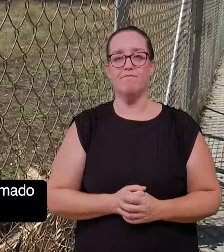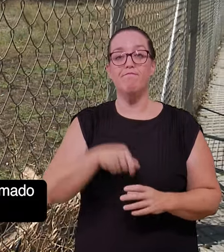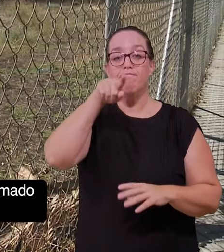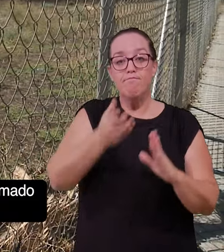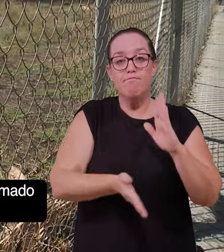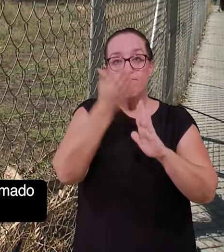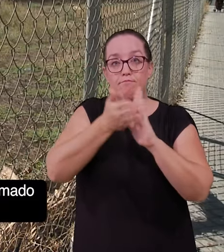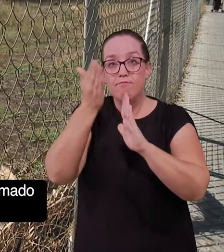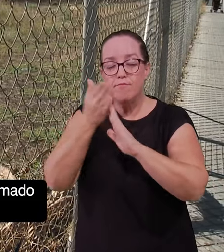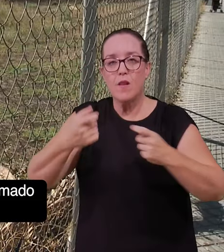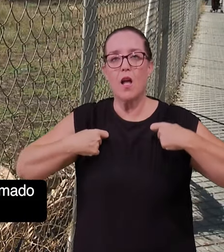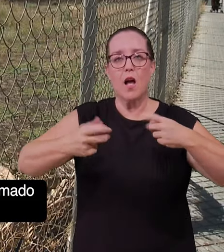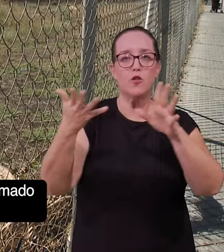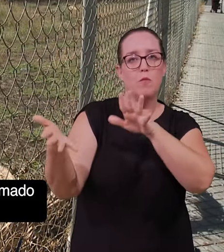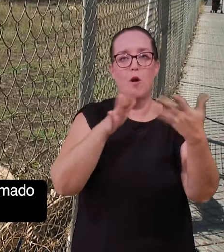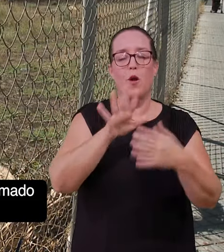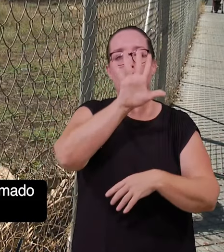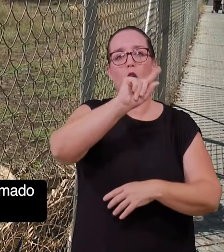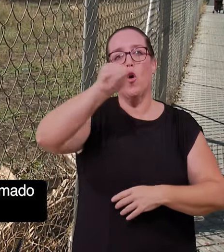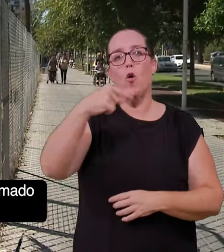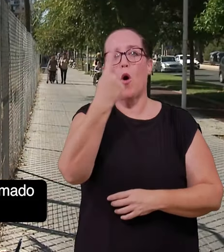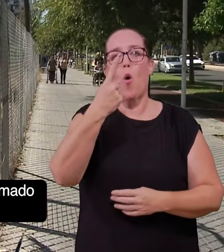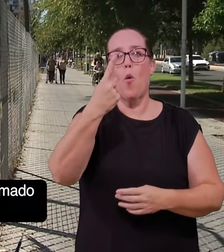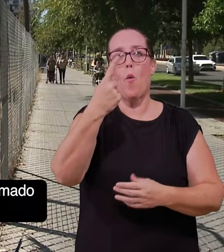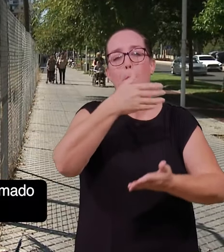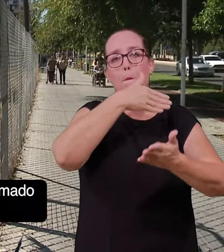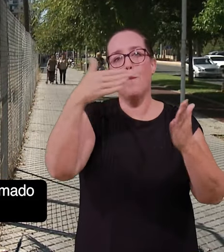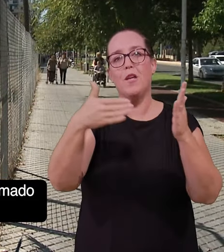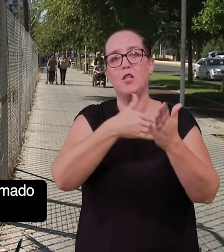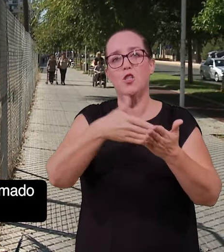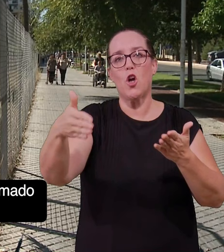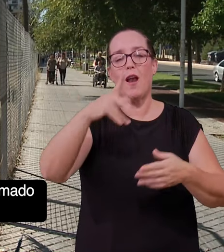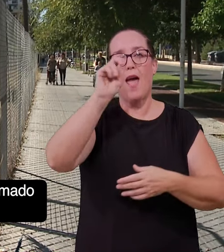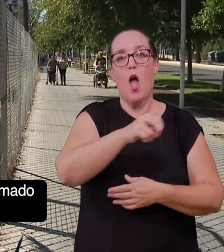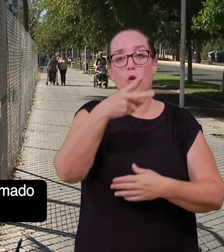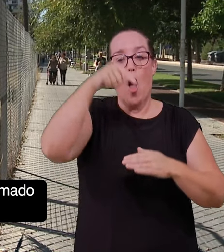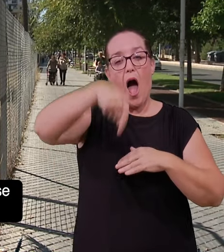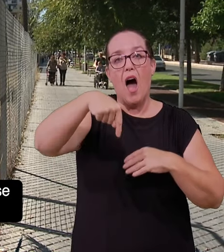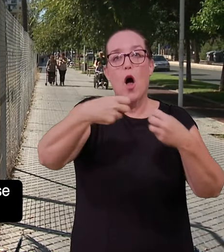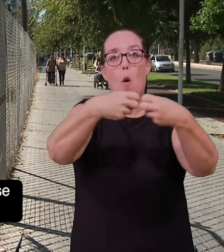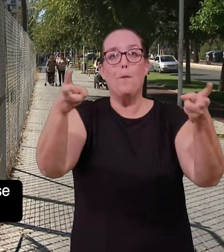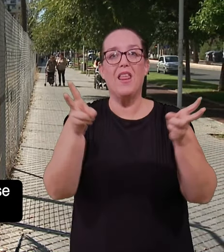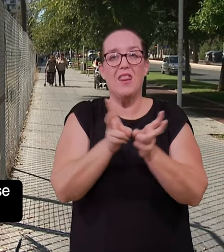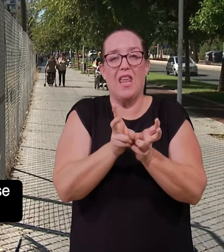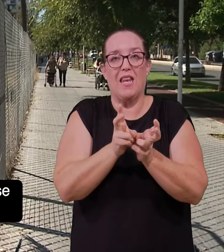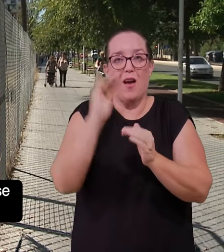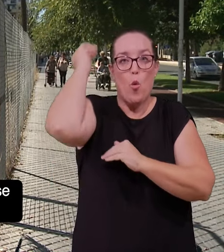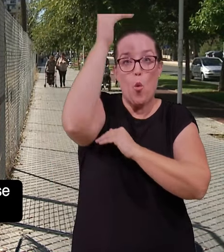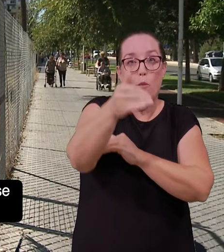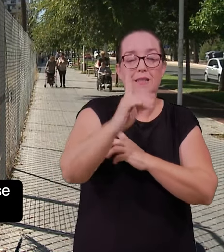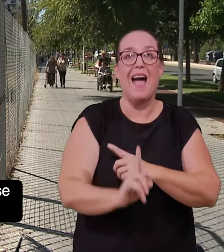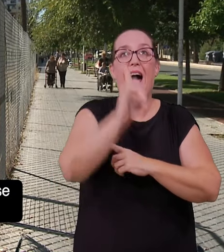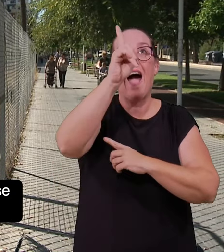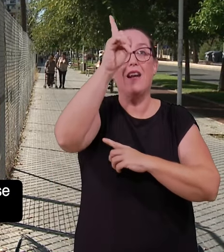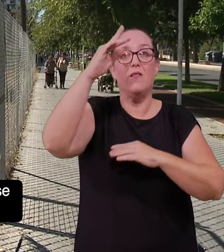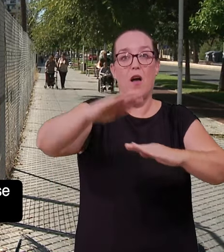La ejecución de este equipamiento tiene un coste aproximado de 5,1 millones de euros, y en la planta baja irá la piscina climatizada, mientras